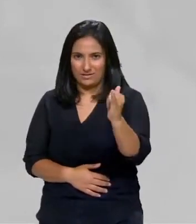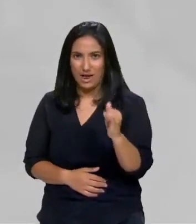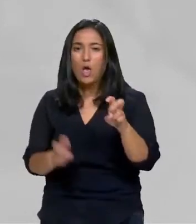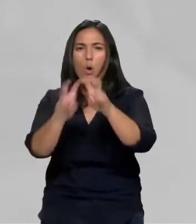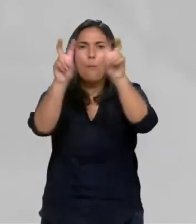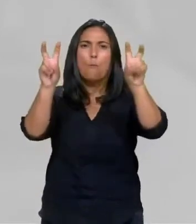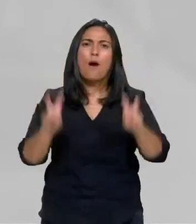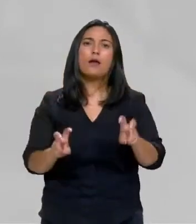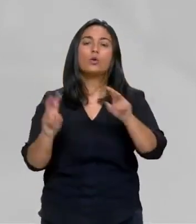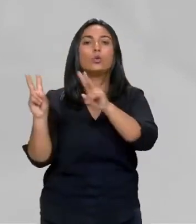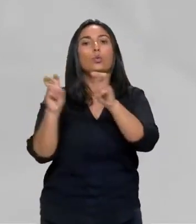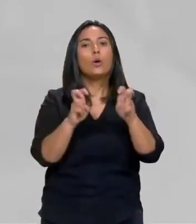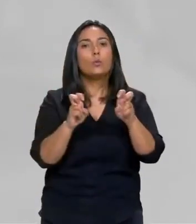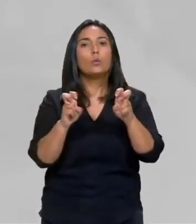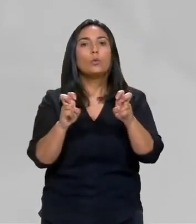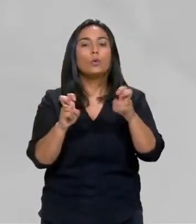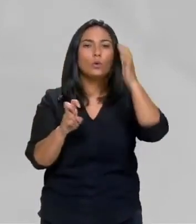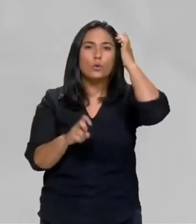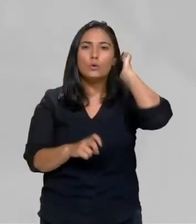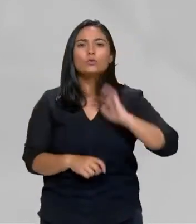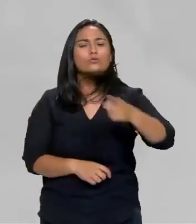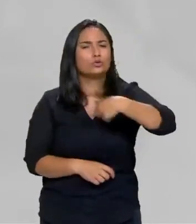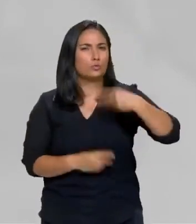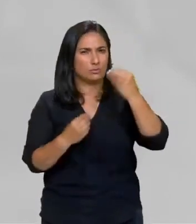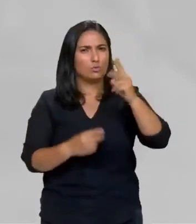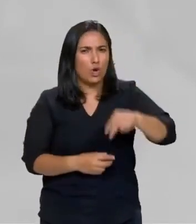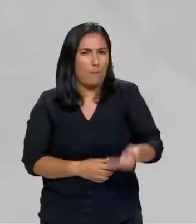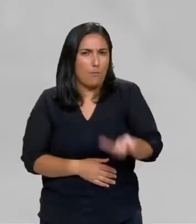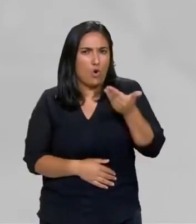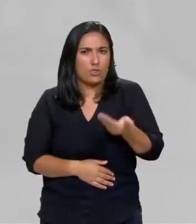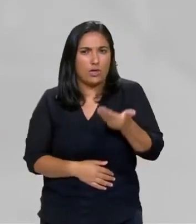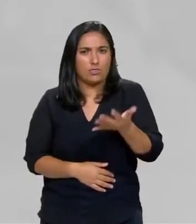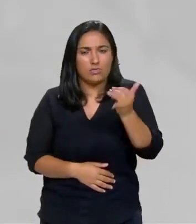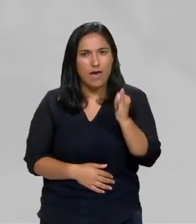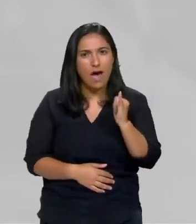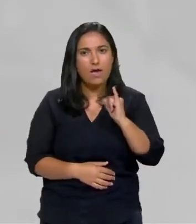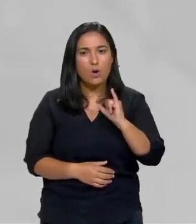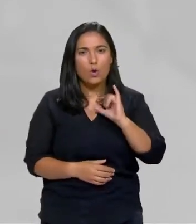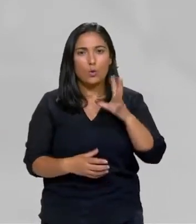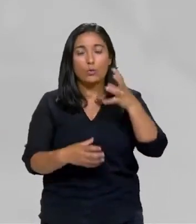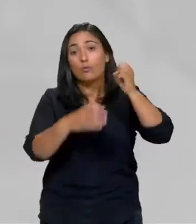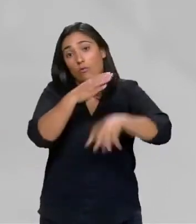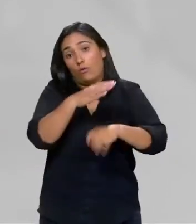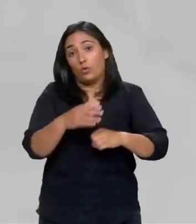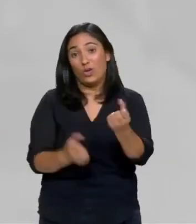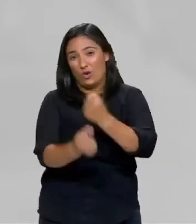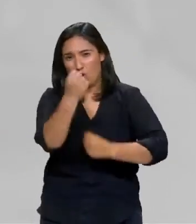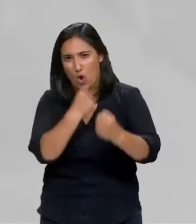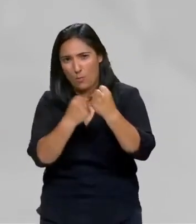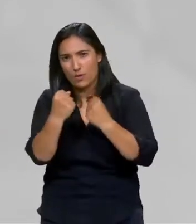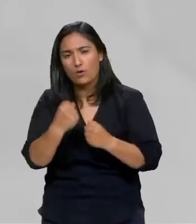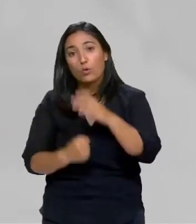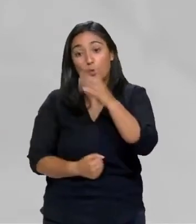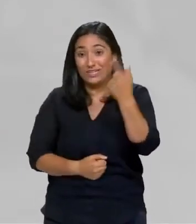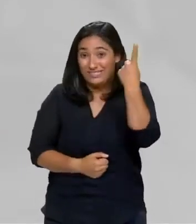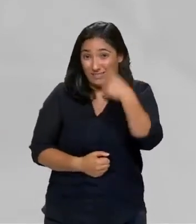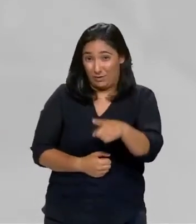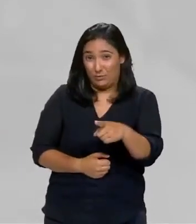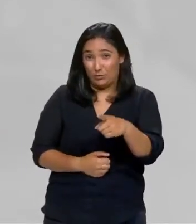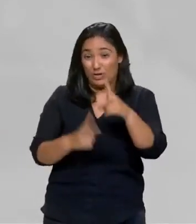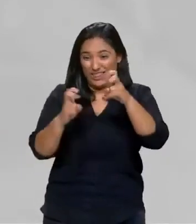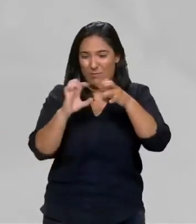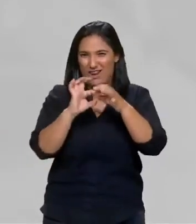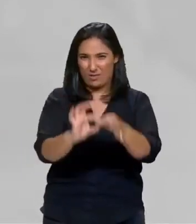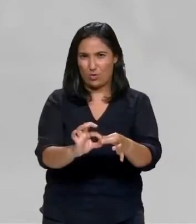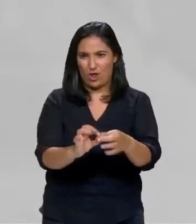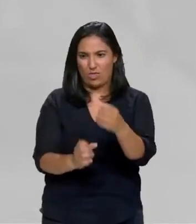no que ademais consideramos que é importante ter un concerto económico porque iso permitirános que a xave dos nosos cartos estea en Galiza